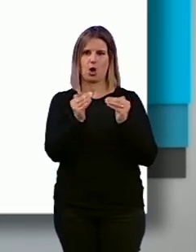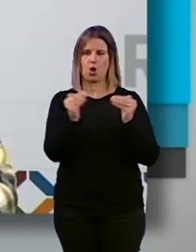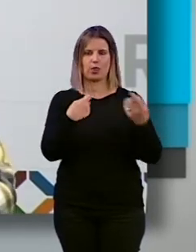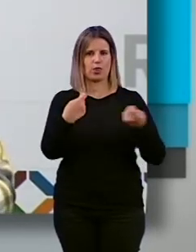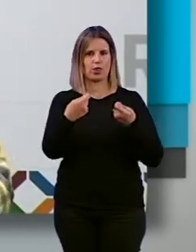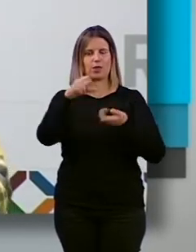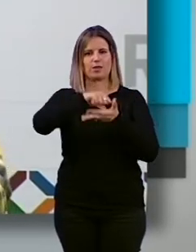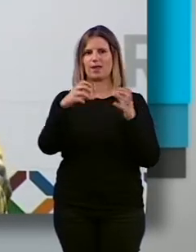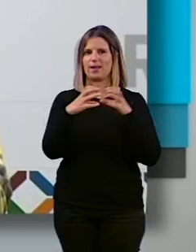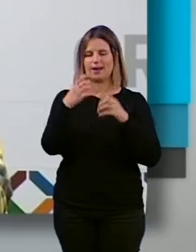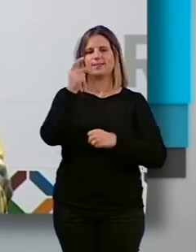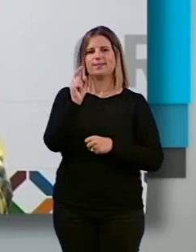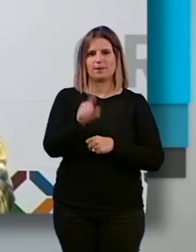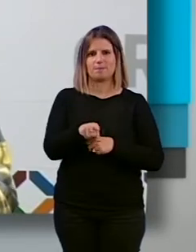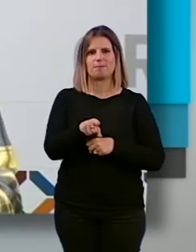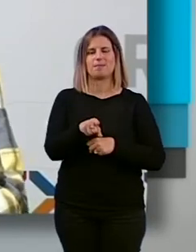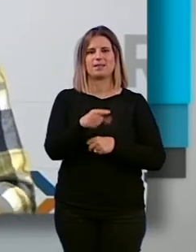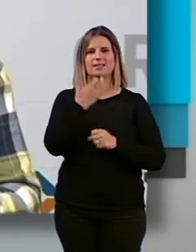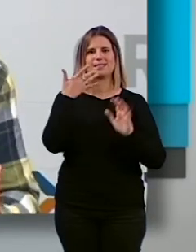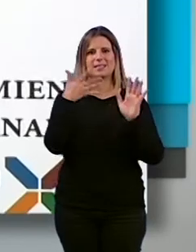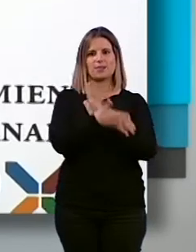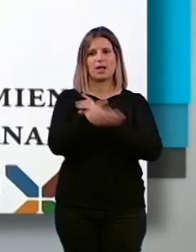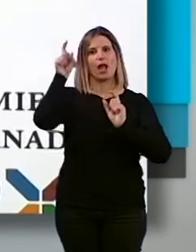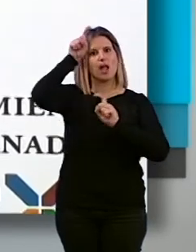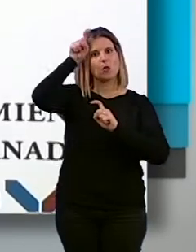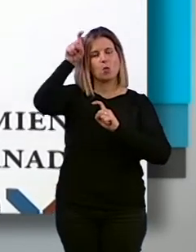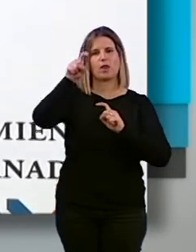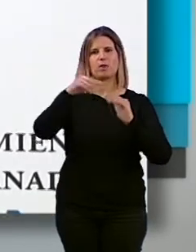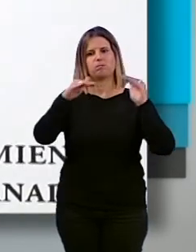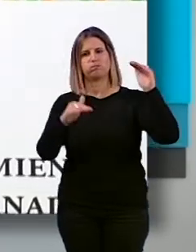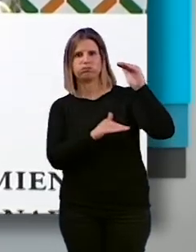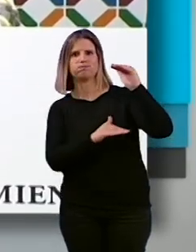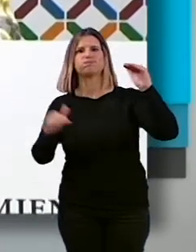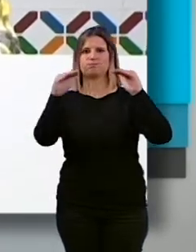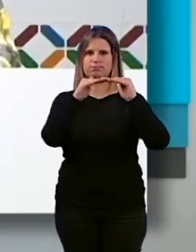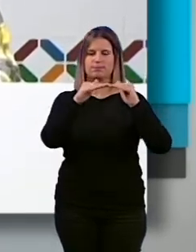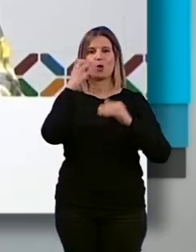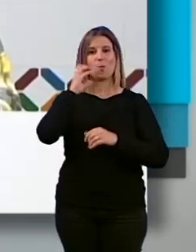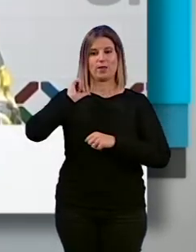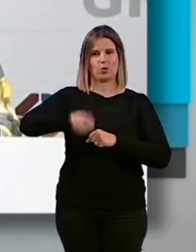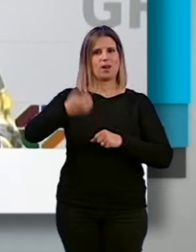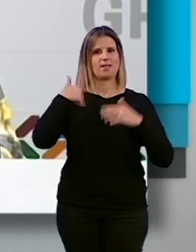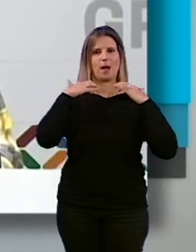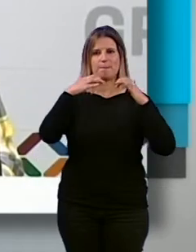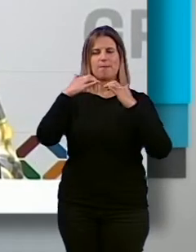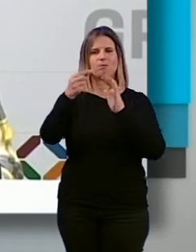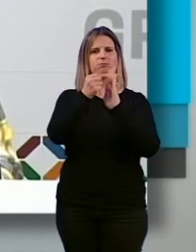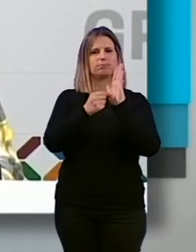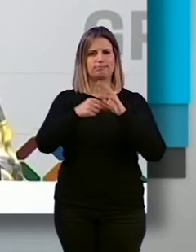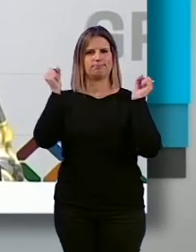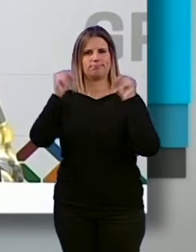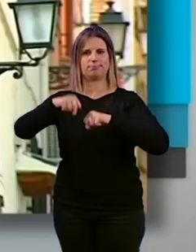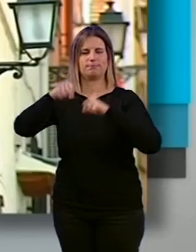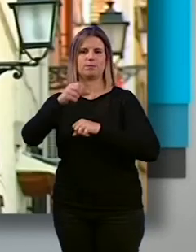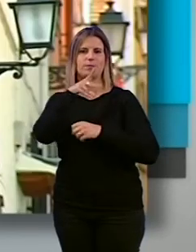ciudad. Acaba también con una brecha educativa. Puente Dura expuesto que se aprobó en pleno una serie de medidas para facilitar